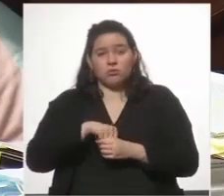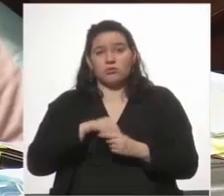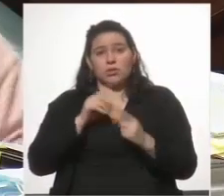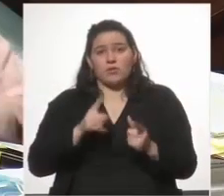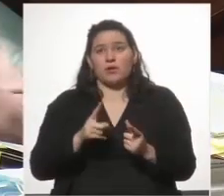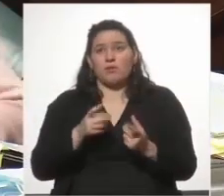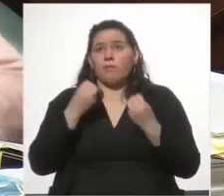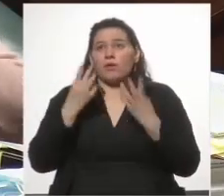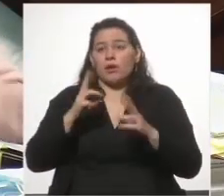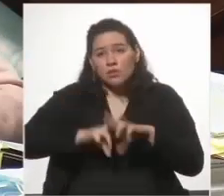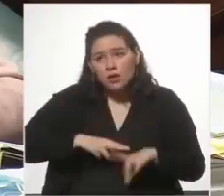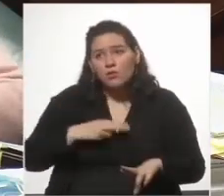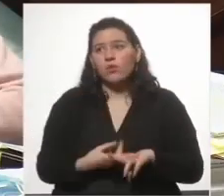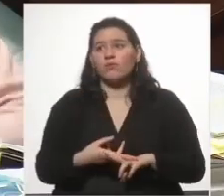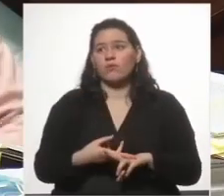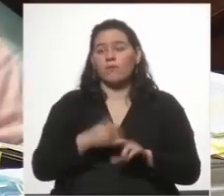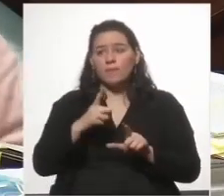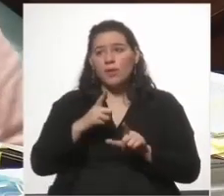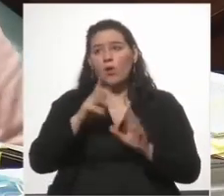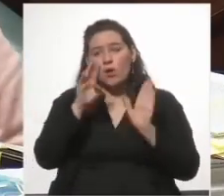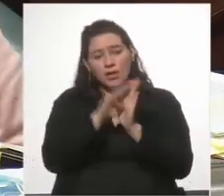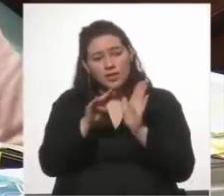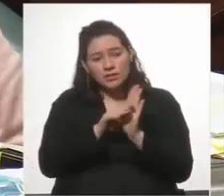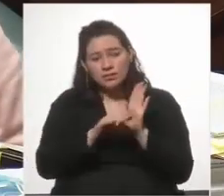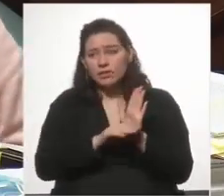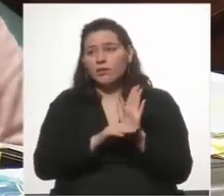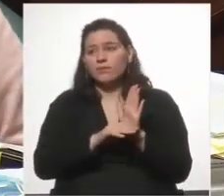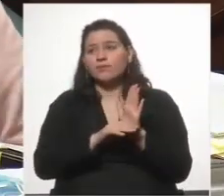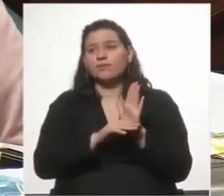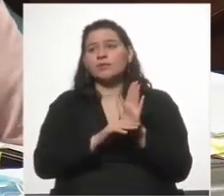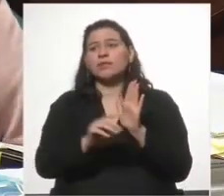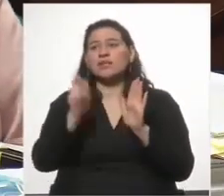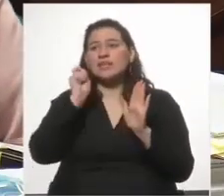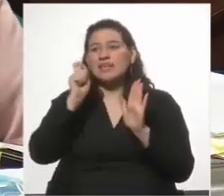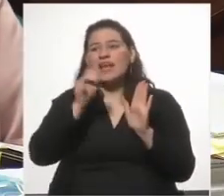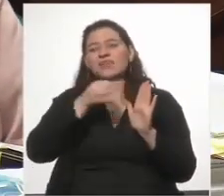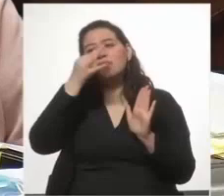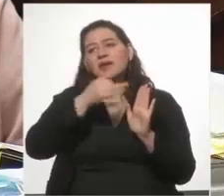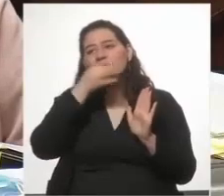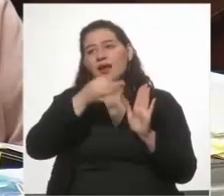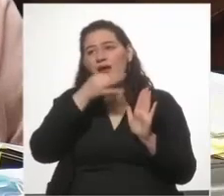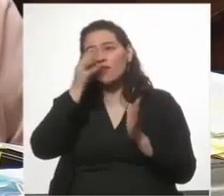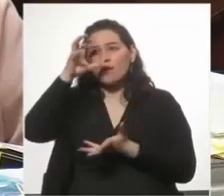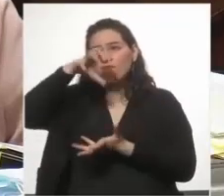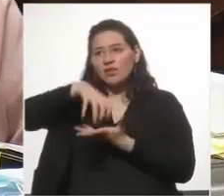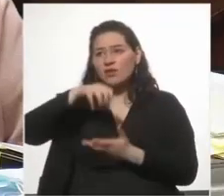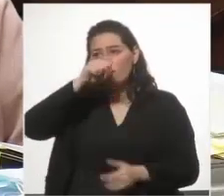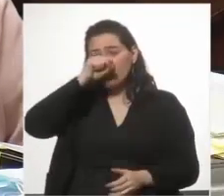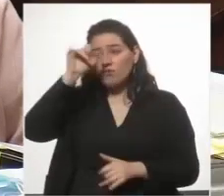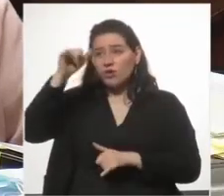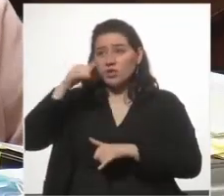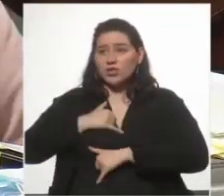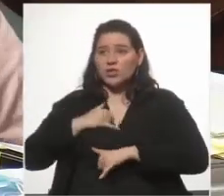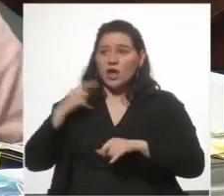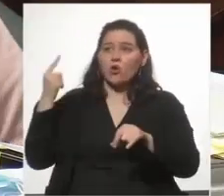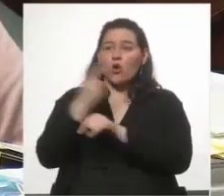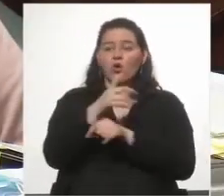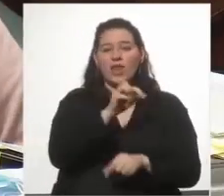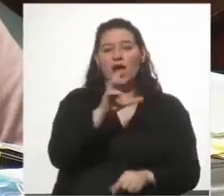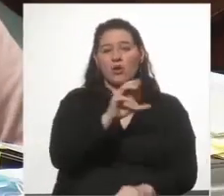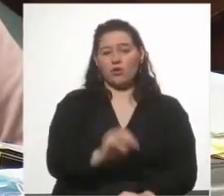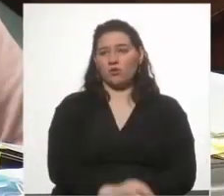Y aparece la lista de quienes declararon en el batallón Florida en contra de Erro.